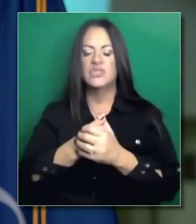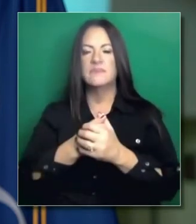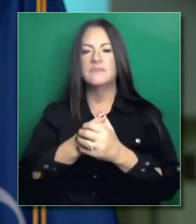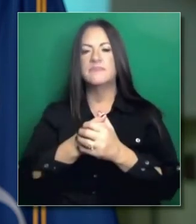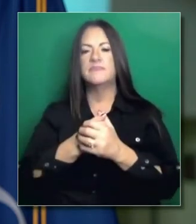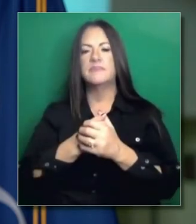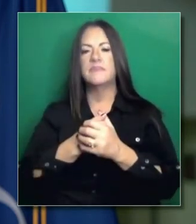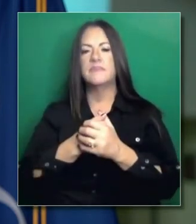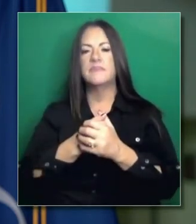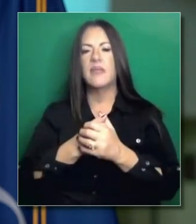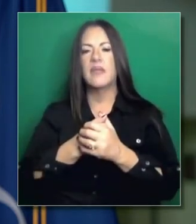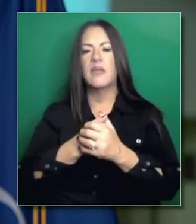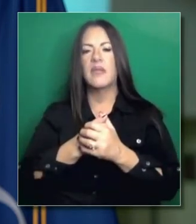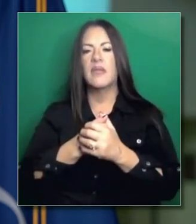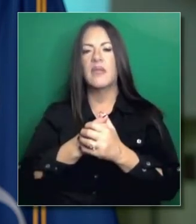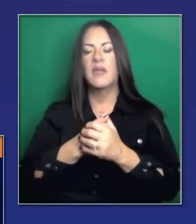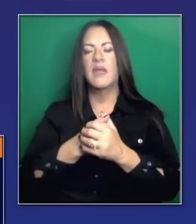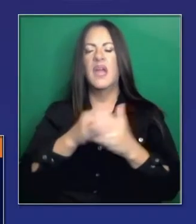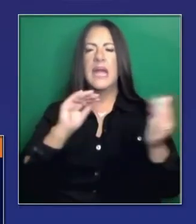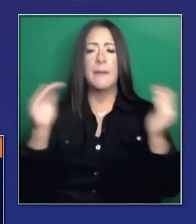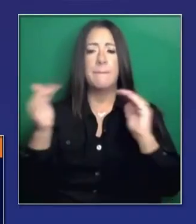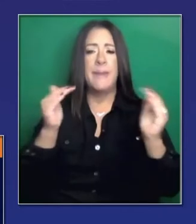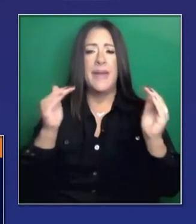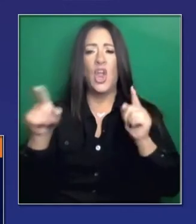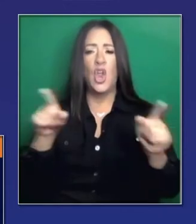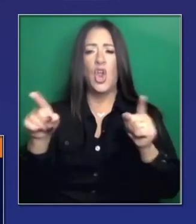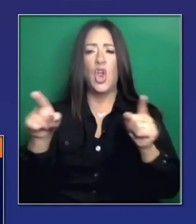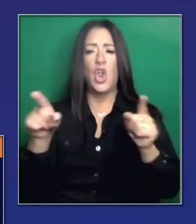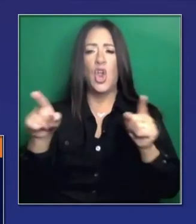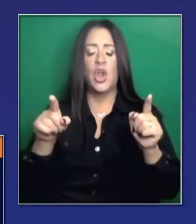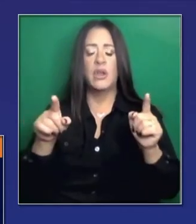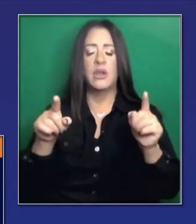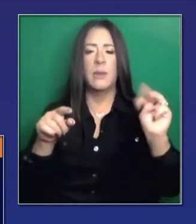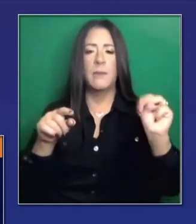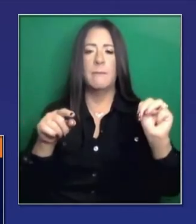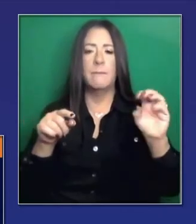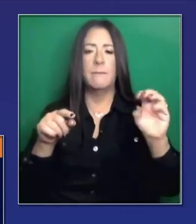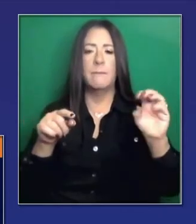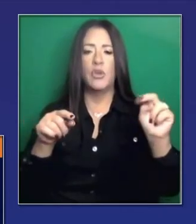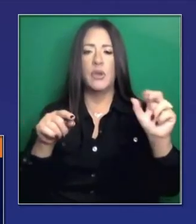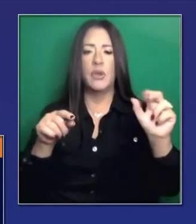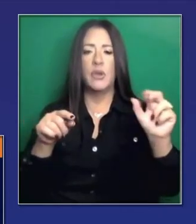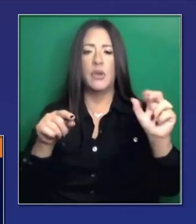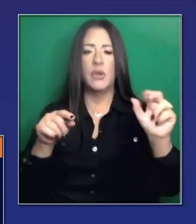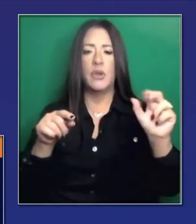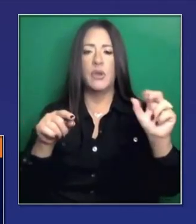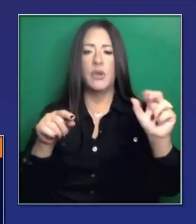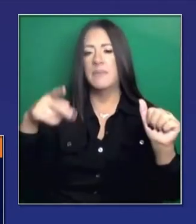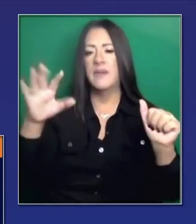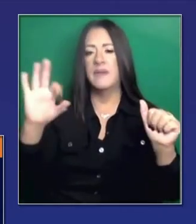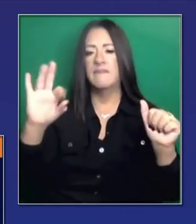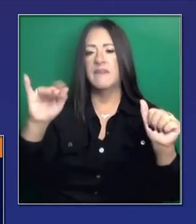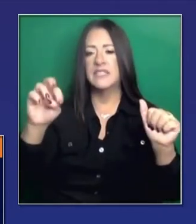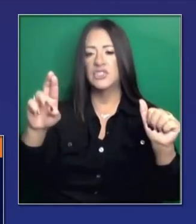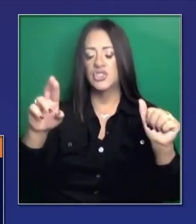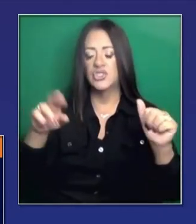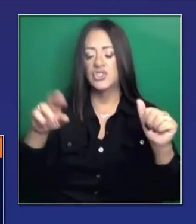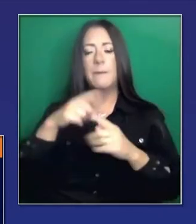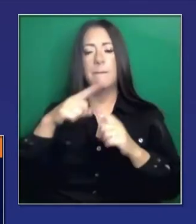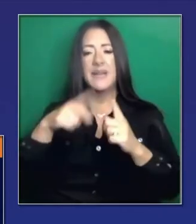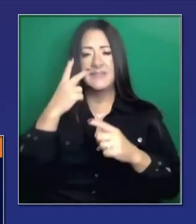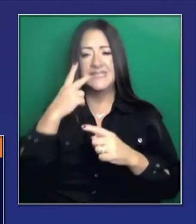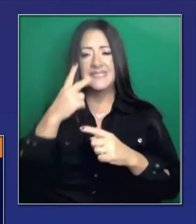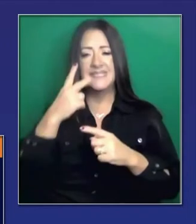verá en su caja. Su buzón electrónico. Antes de terminar esta presentación. Pero en cuanto a Pfizer.